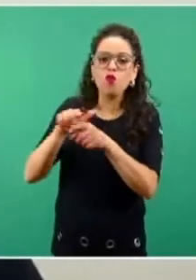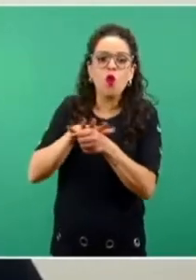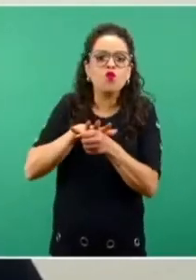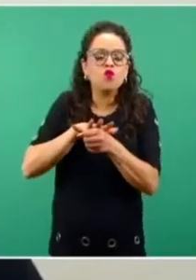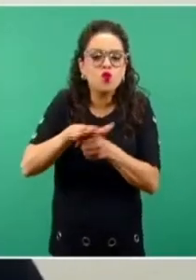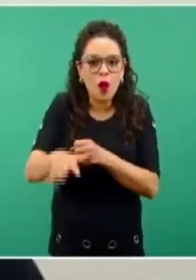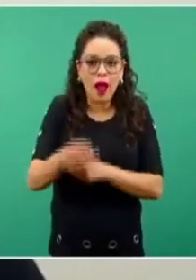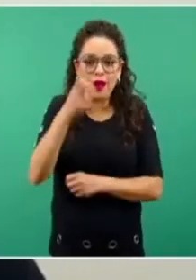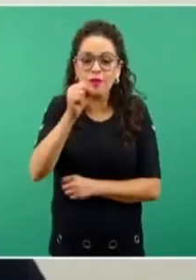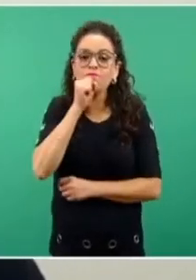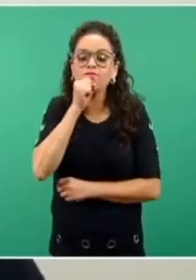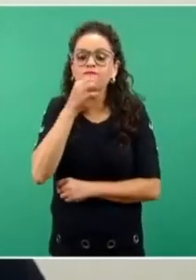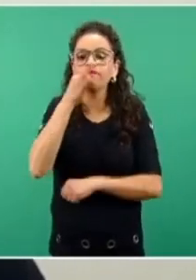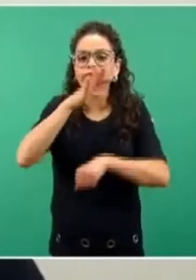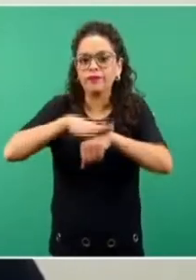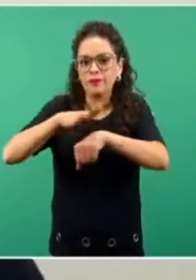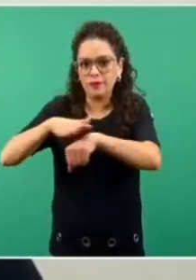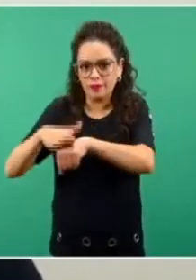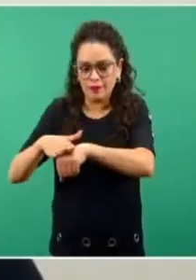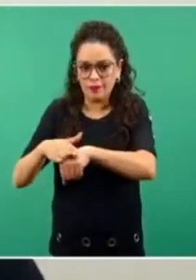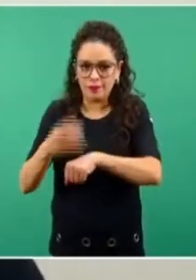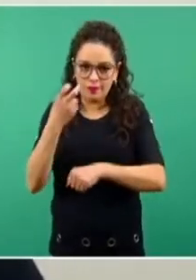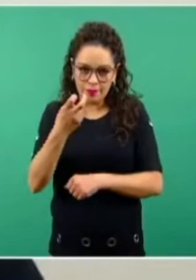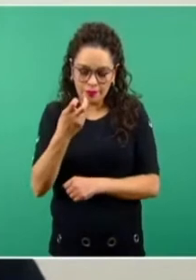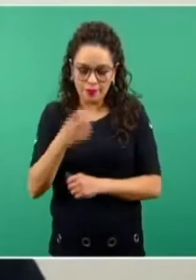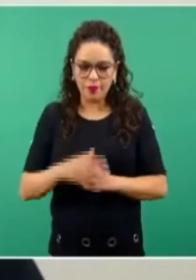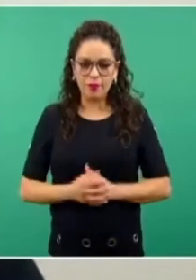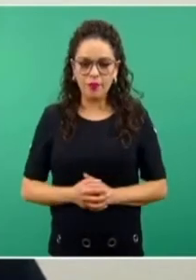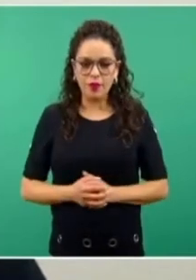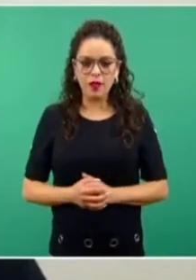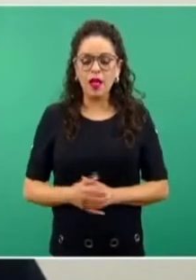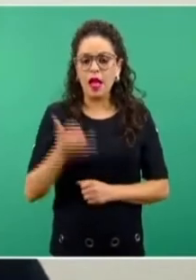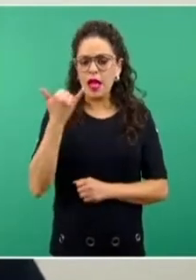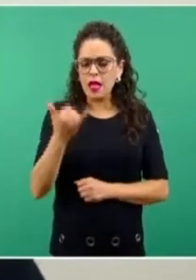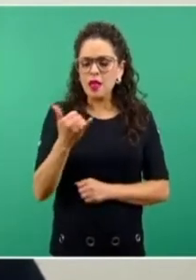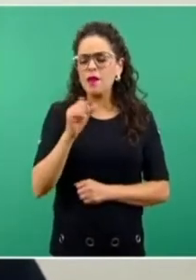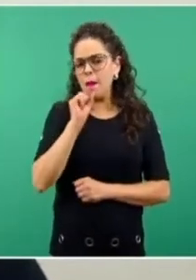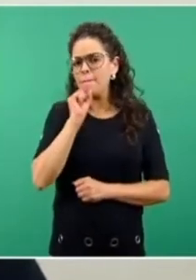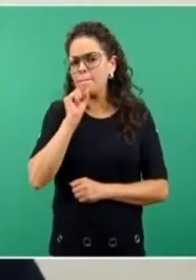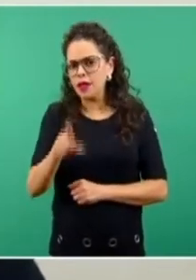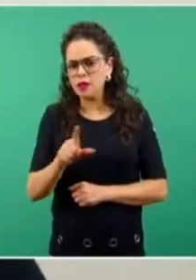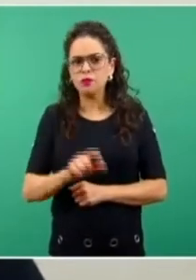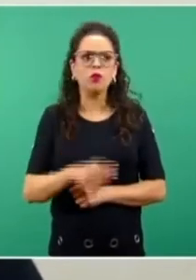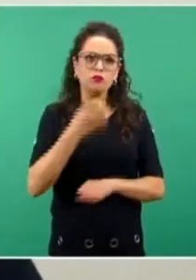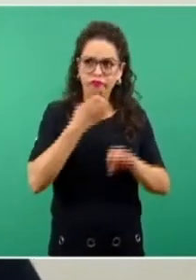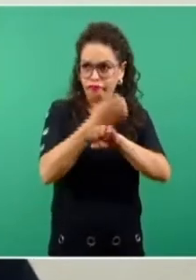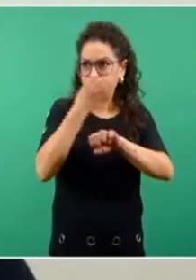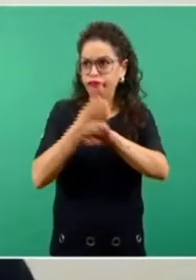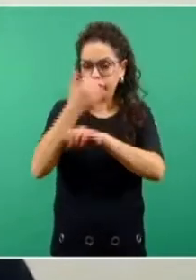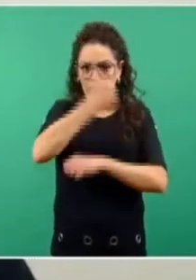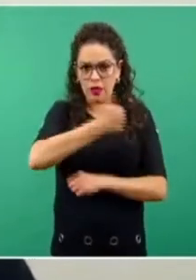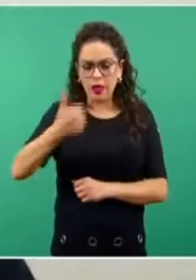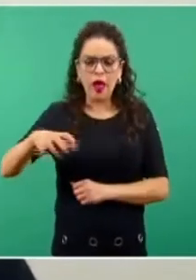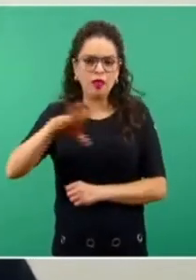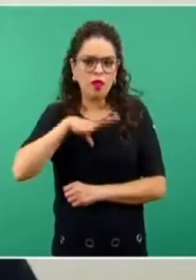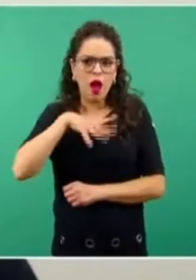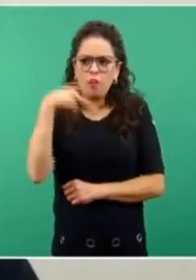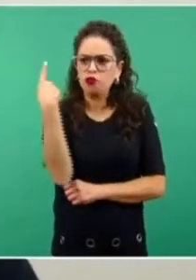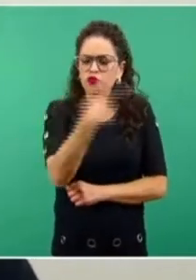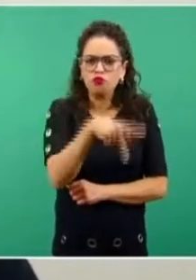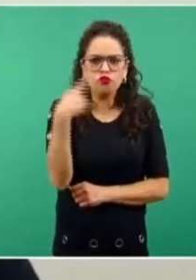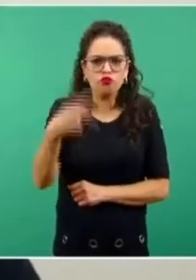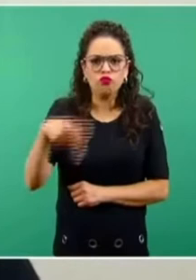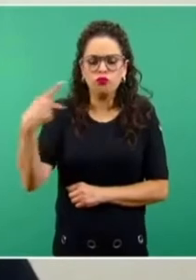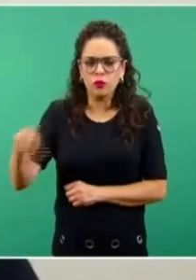semáforo de riesgo COVID federal, pero también de seguro todas las entidades tienen herramientas que les permiten identificar